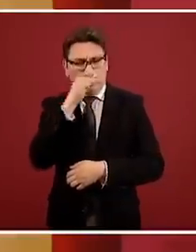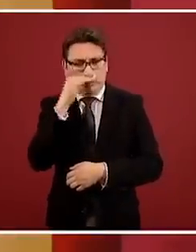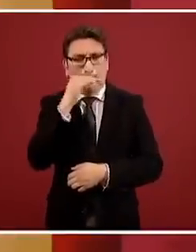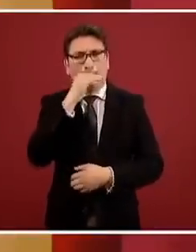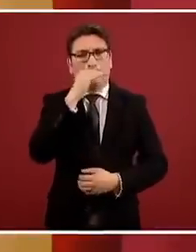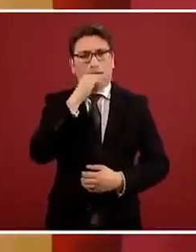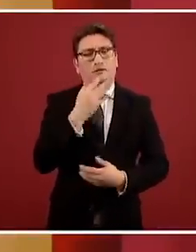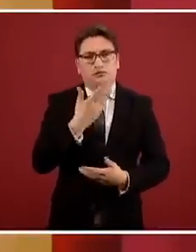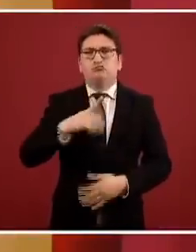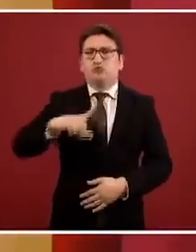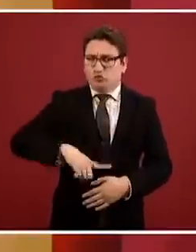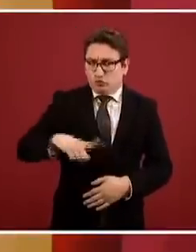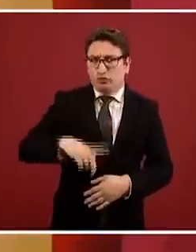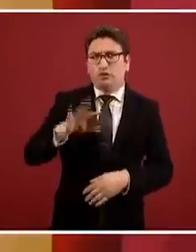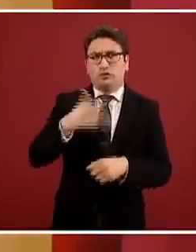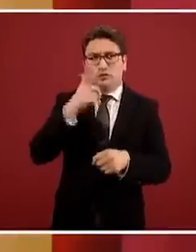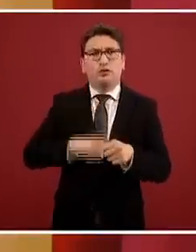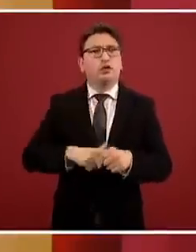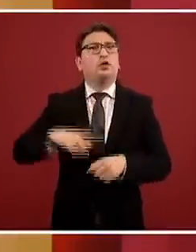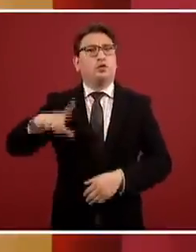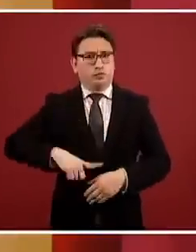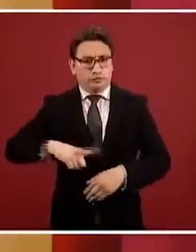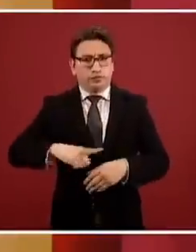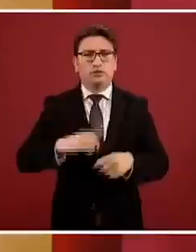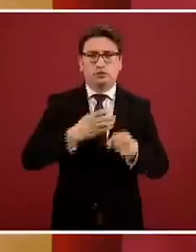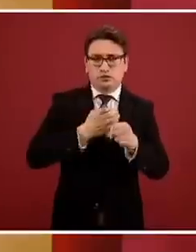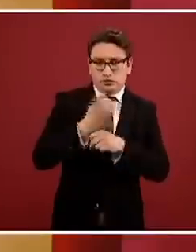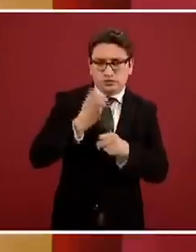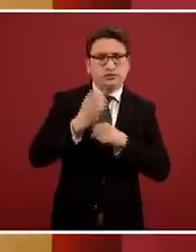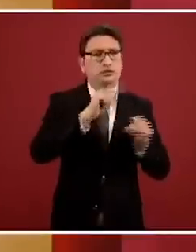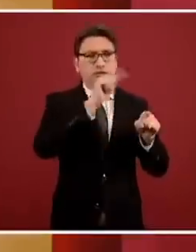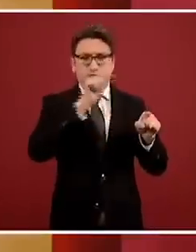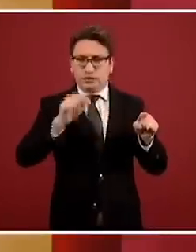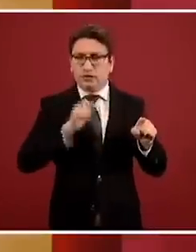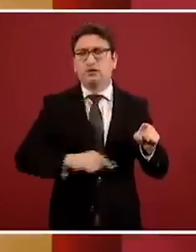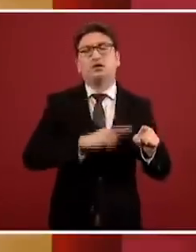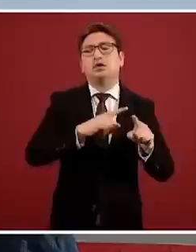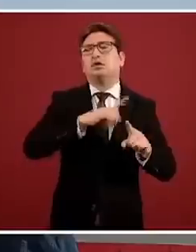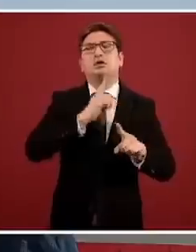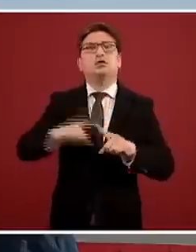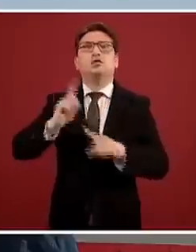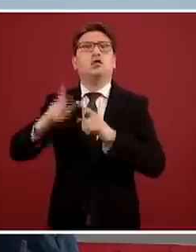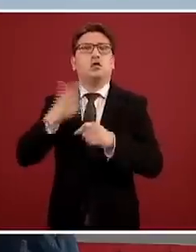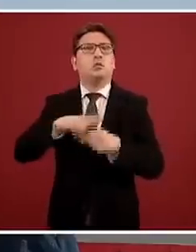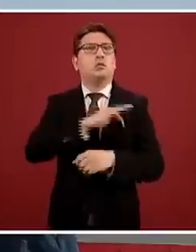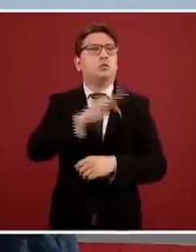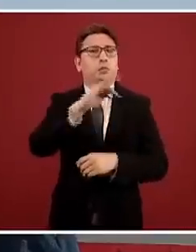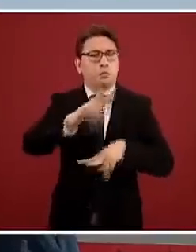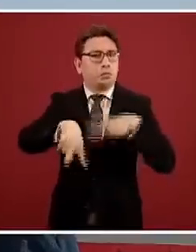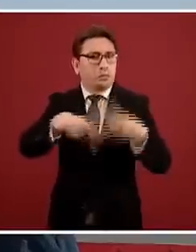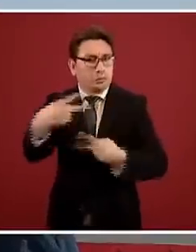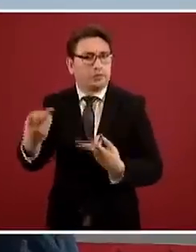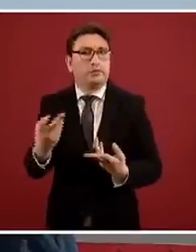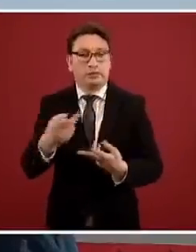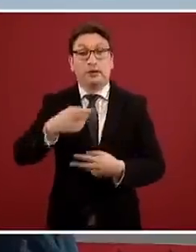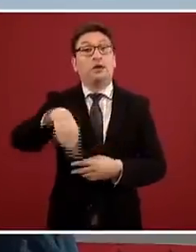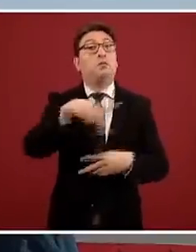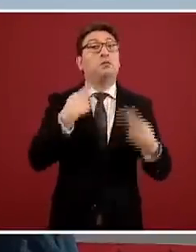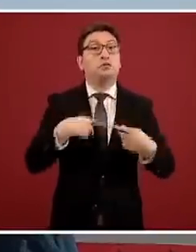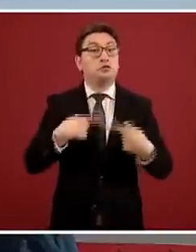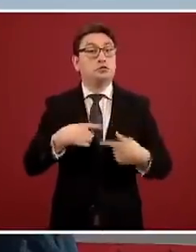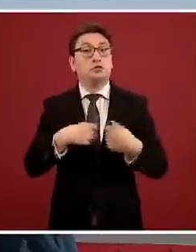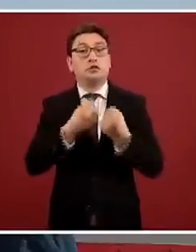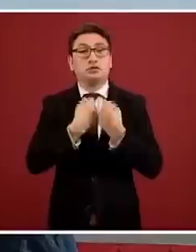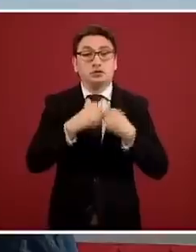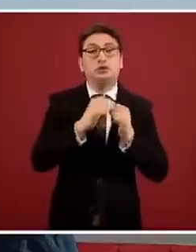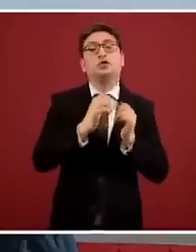por parte del gobierno federal, los gobiernos estatales, en distintas unidades de salud, también para las personas aseguradas y es